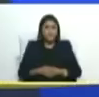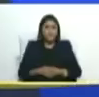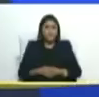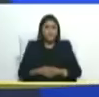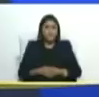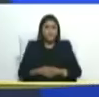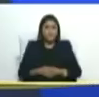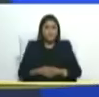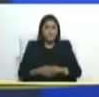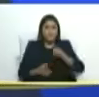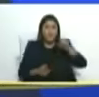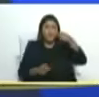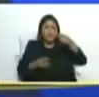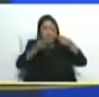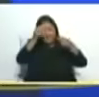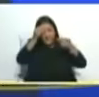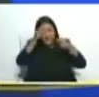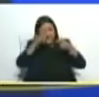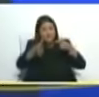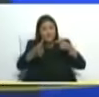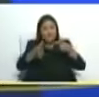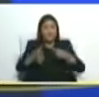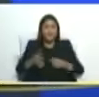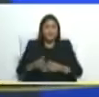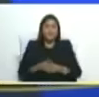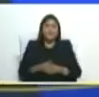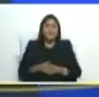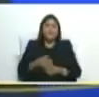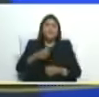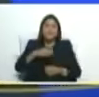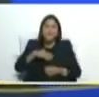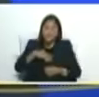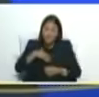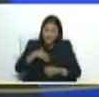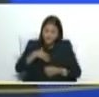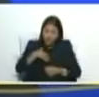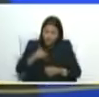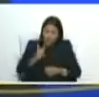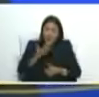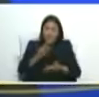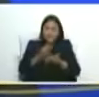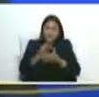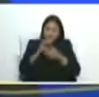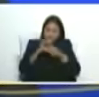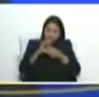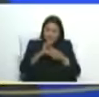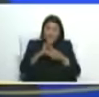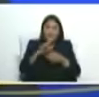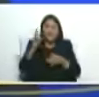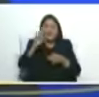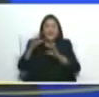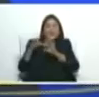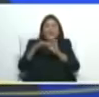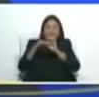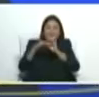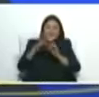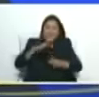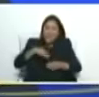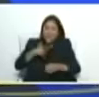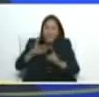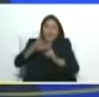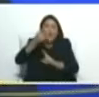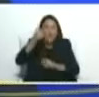la principal elección que saco es que es posible construir con buena fe y buena voluntad la unión nacional la unión de todos los